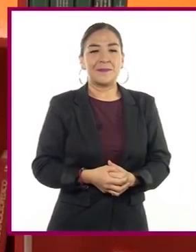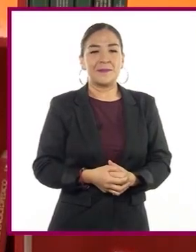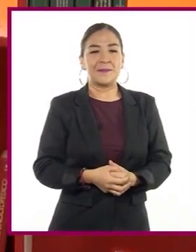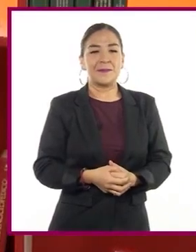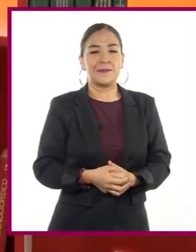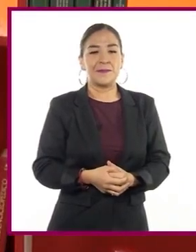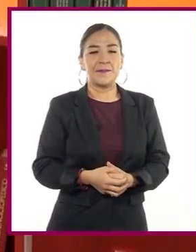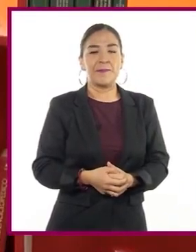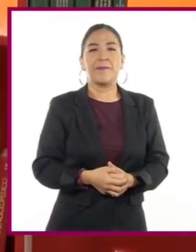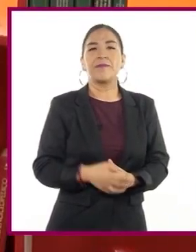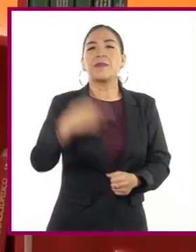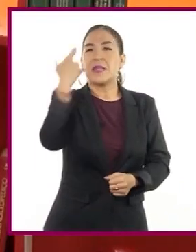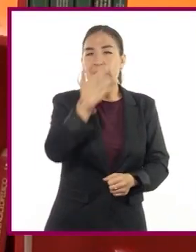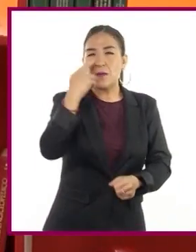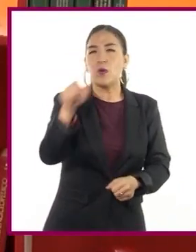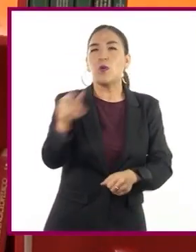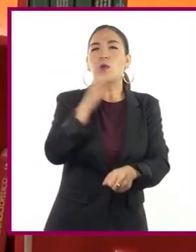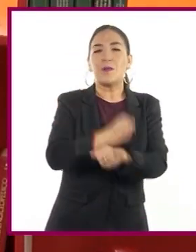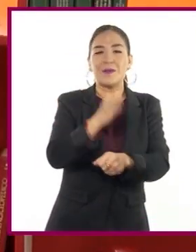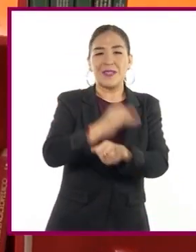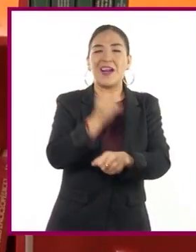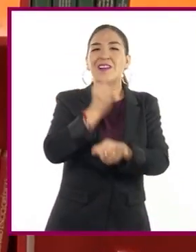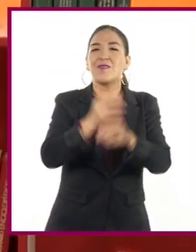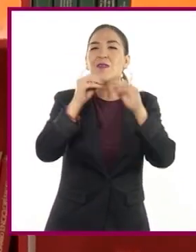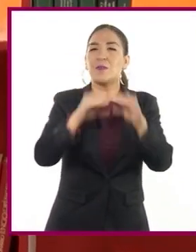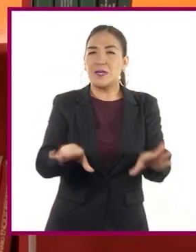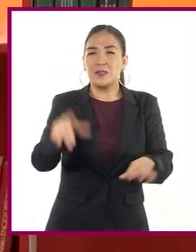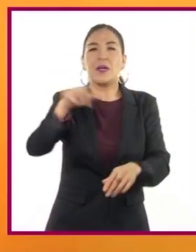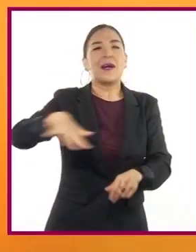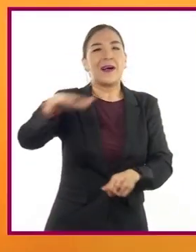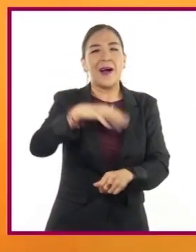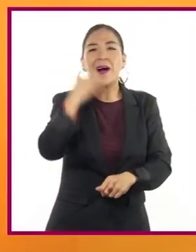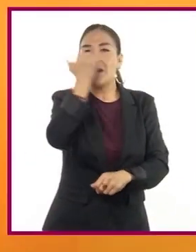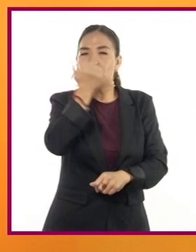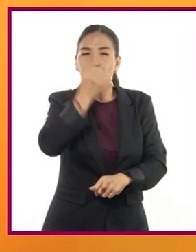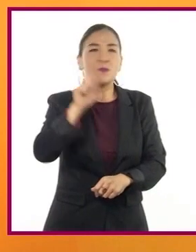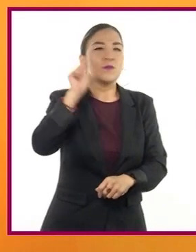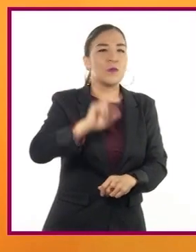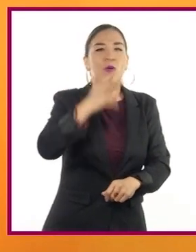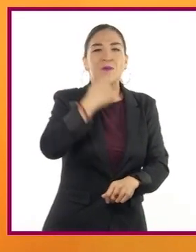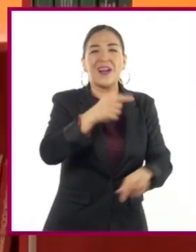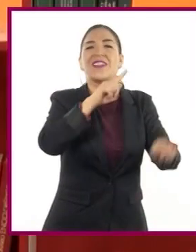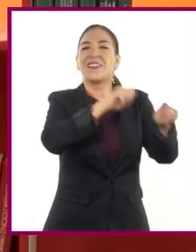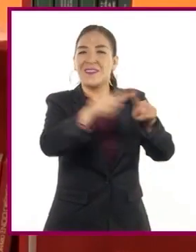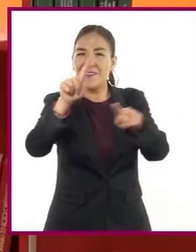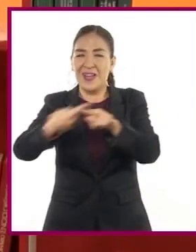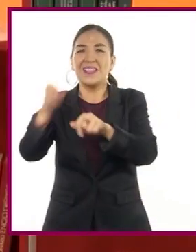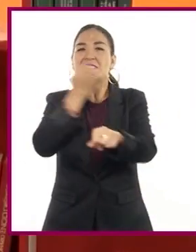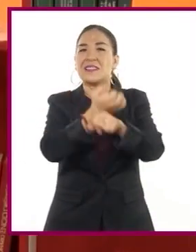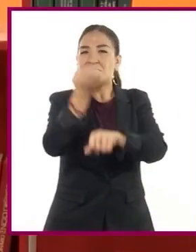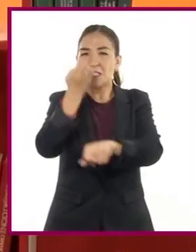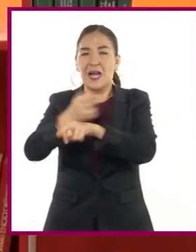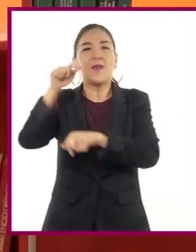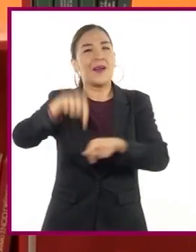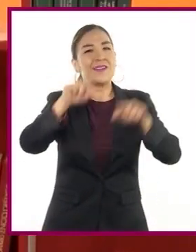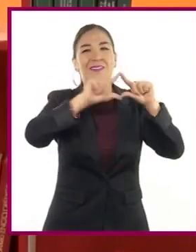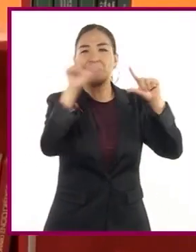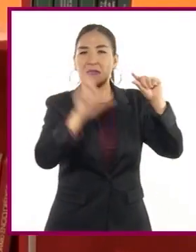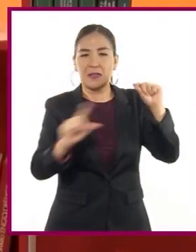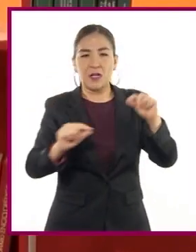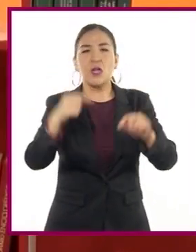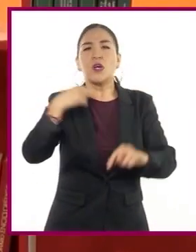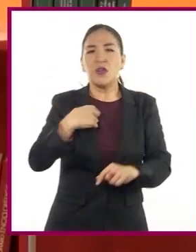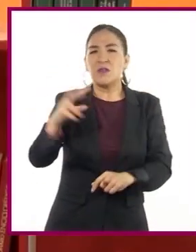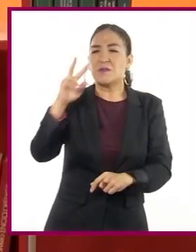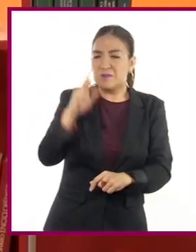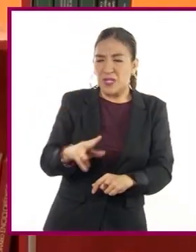Revisando la información que nos presentaron las alumnas y alumnos de distintos estados de la República Mexicana, me ha llegado y